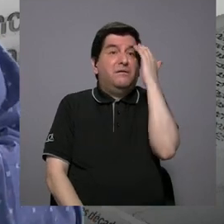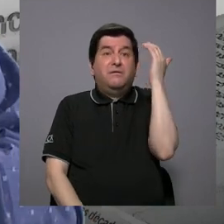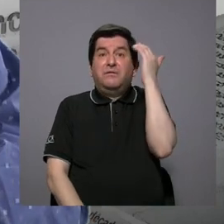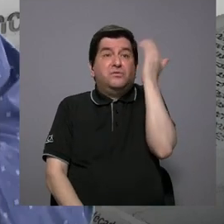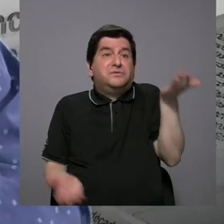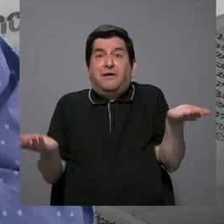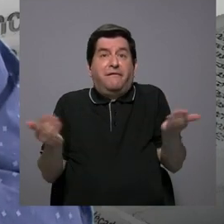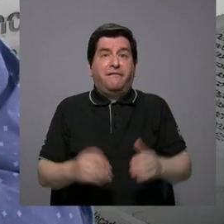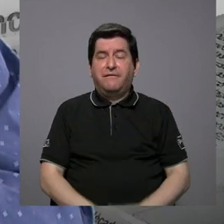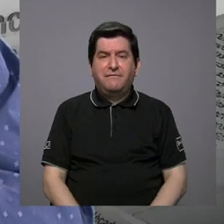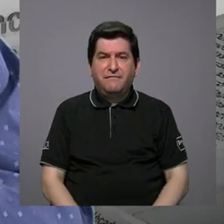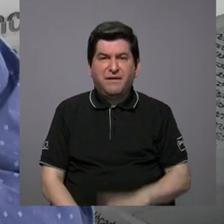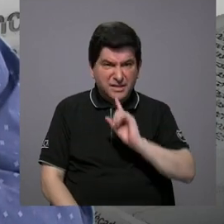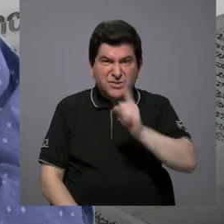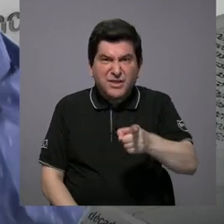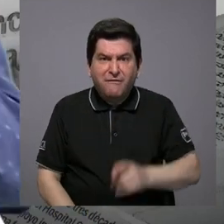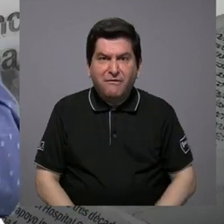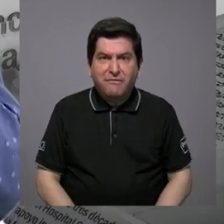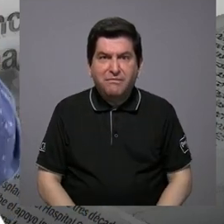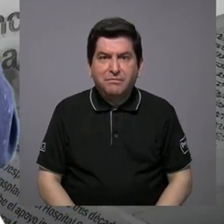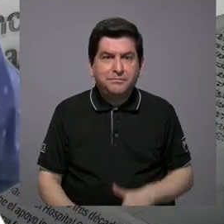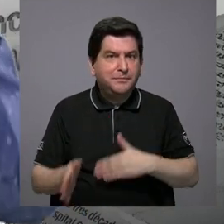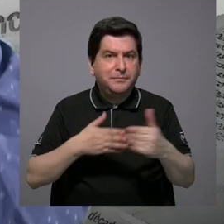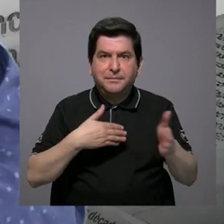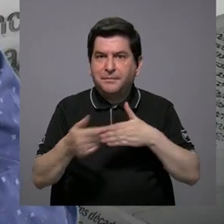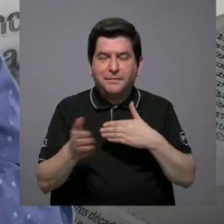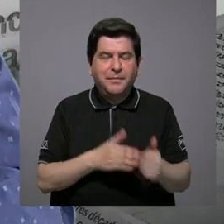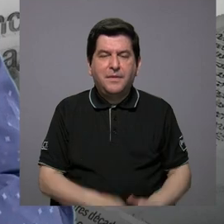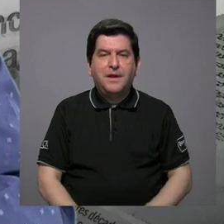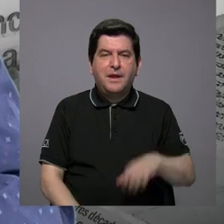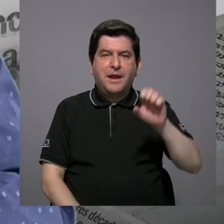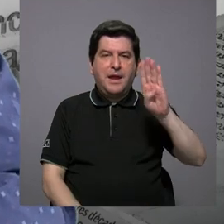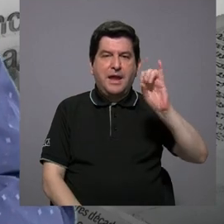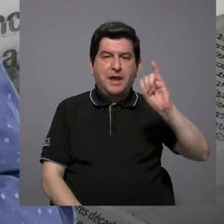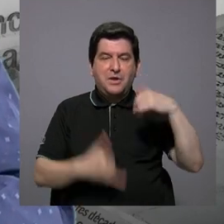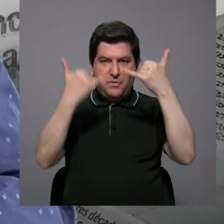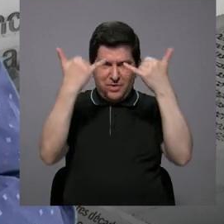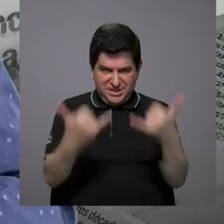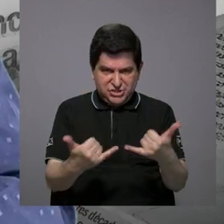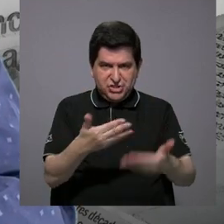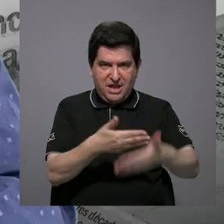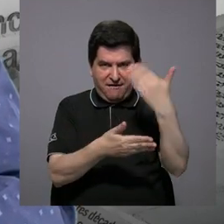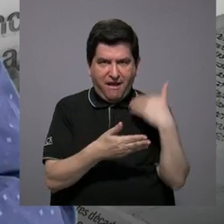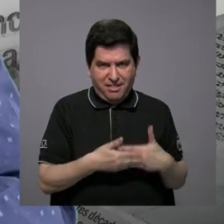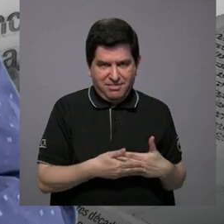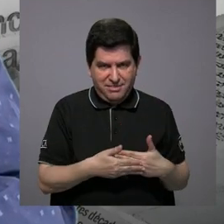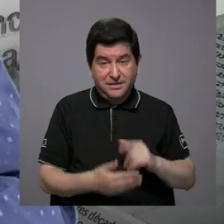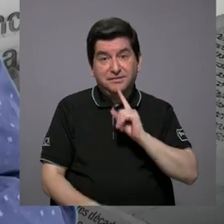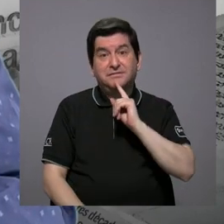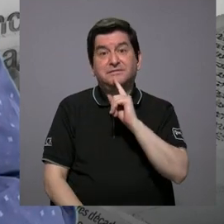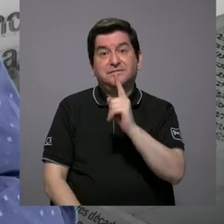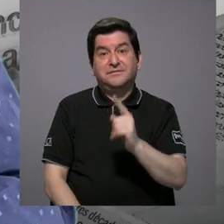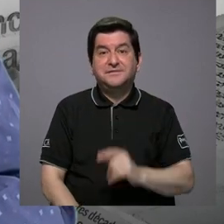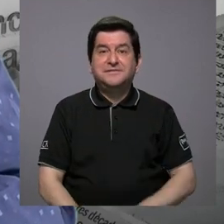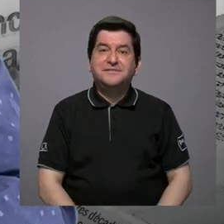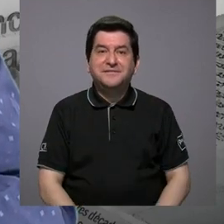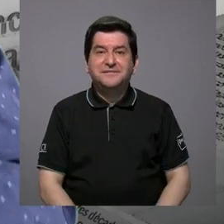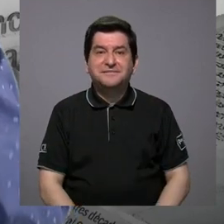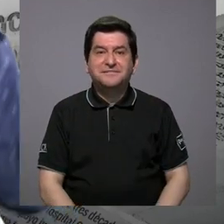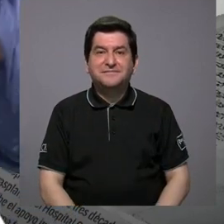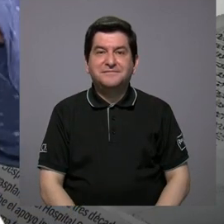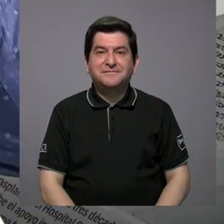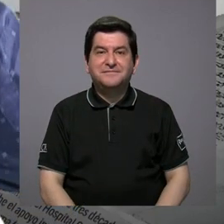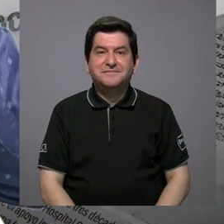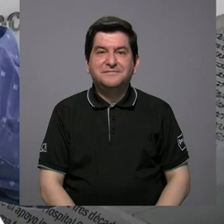no sabe, a pesar de que Evi anteriormente ya lo había dicho, que eran,